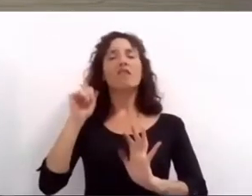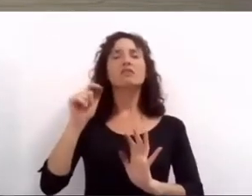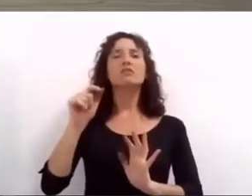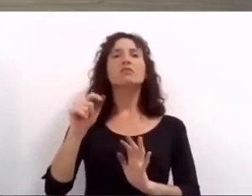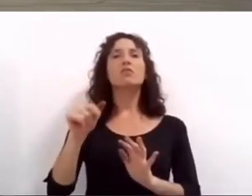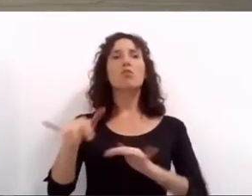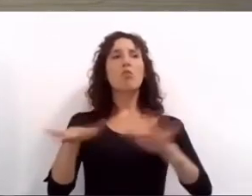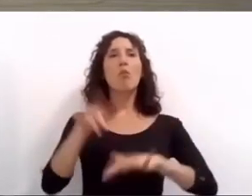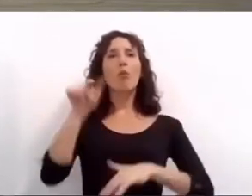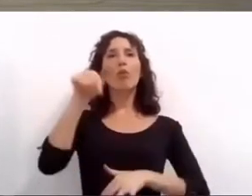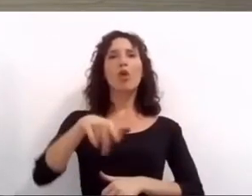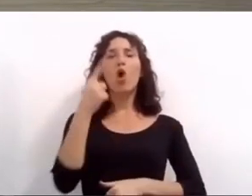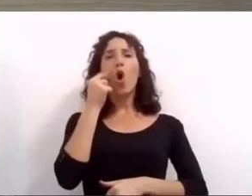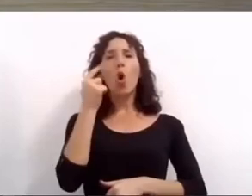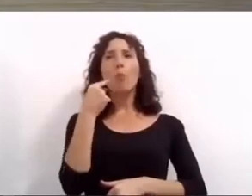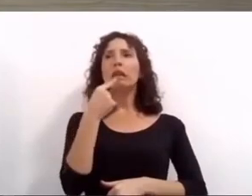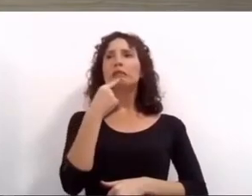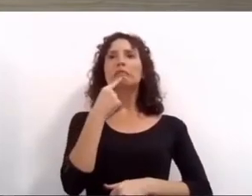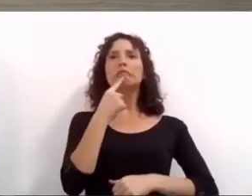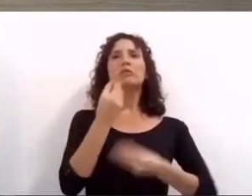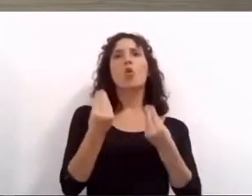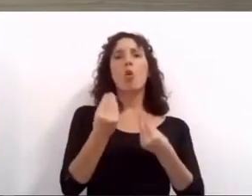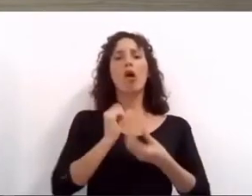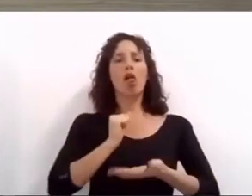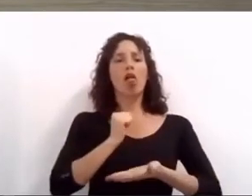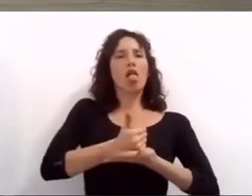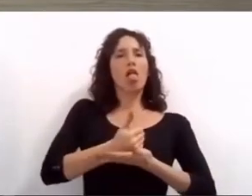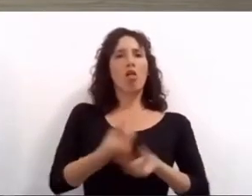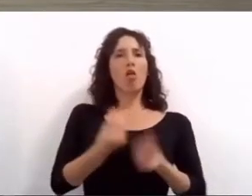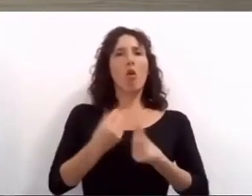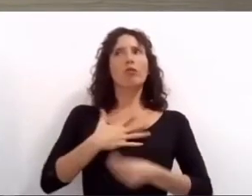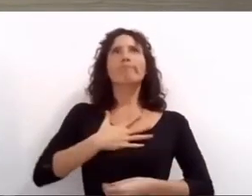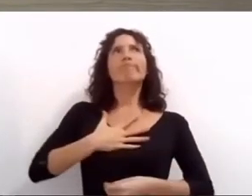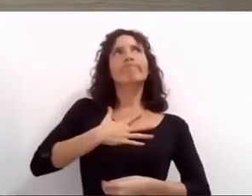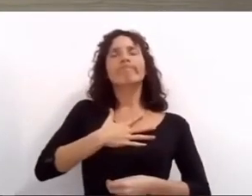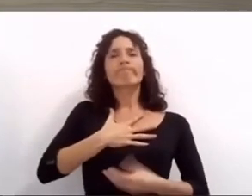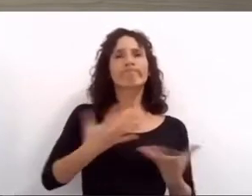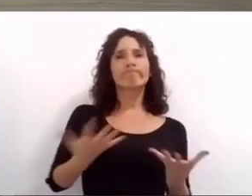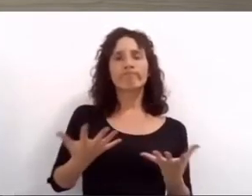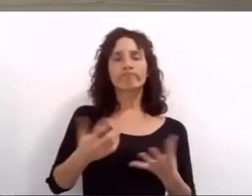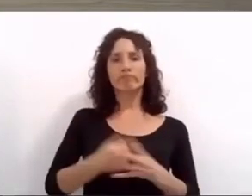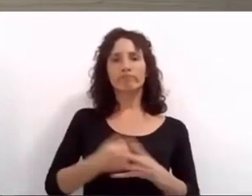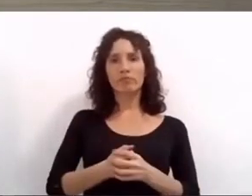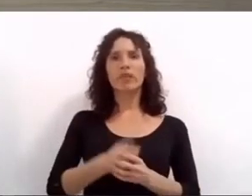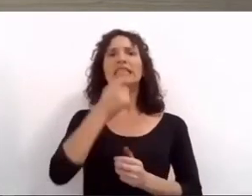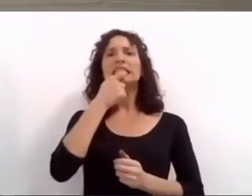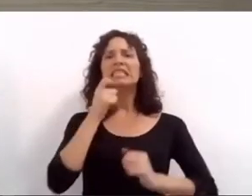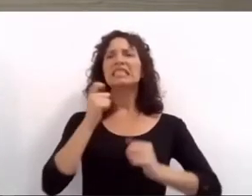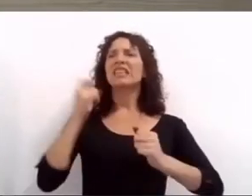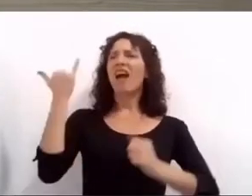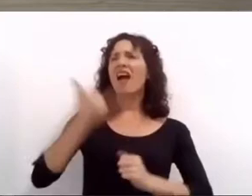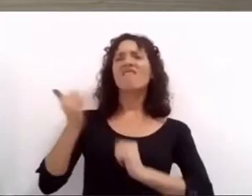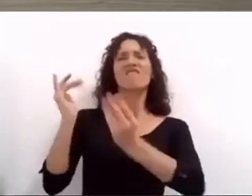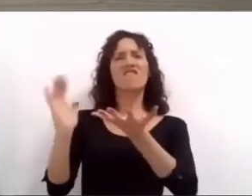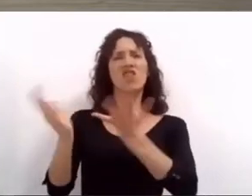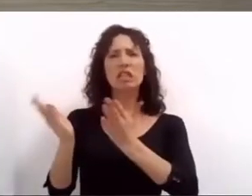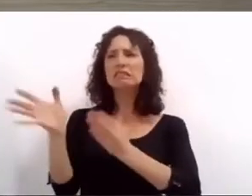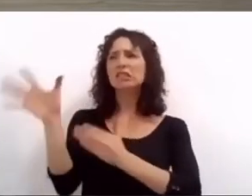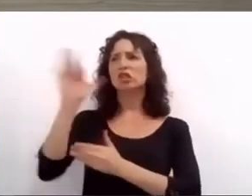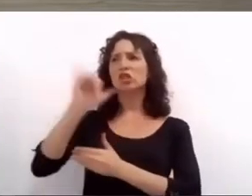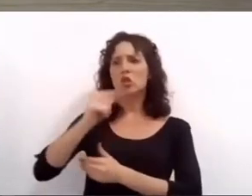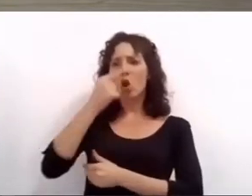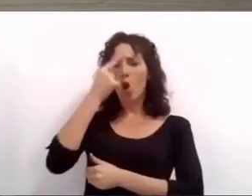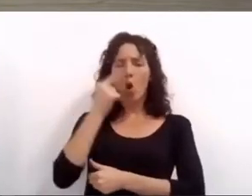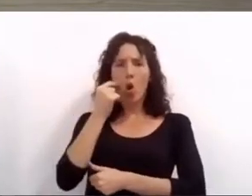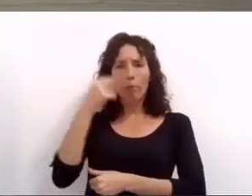tiempos se preguntaba dónde estamos nosotros los hombres frente a estas situaciones de violencia cotidiana qué nos pasa